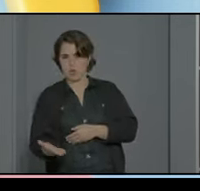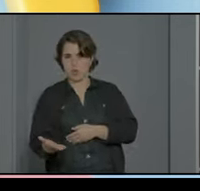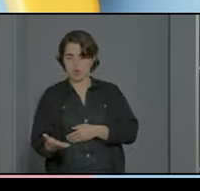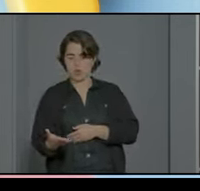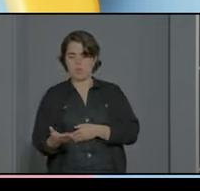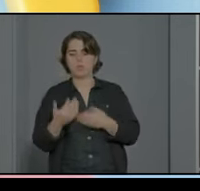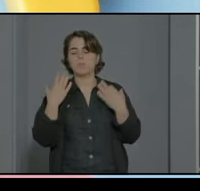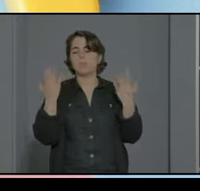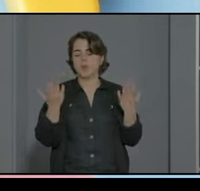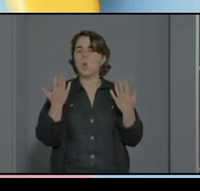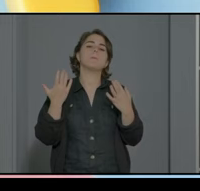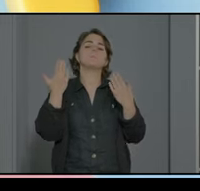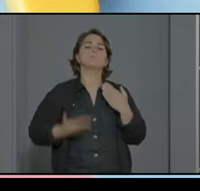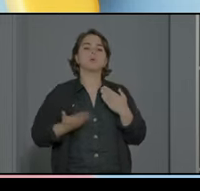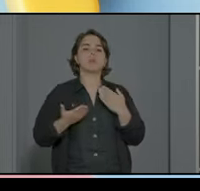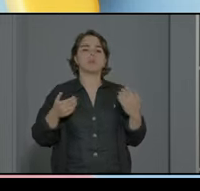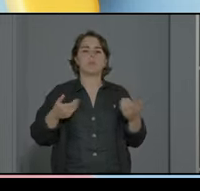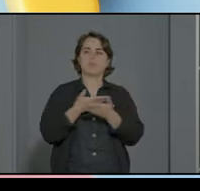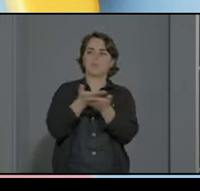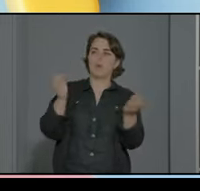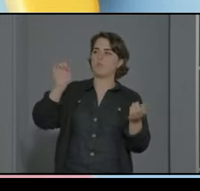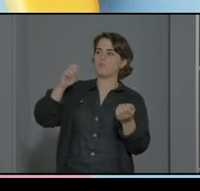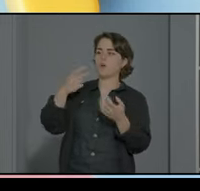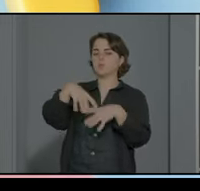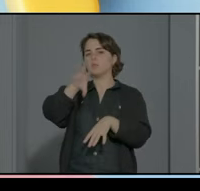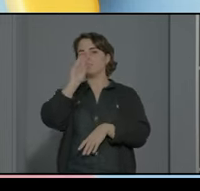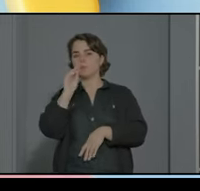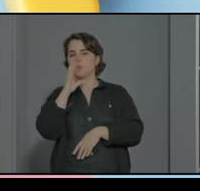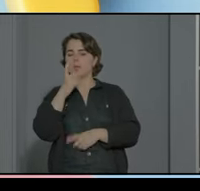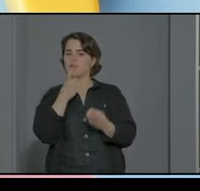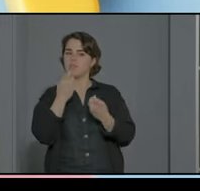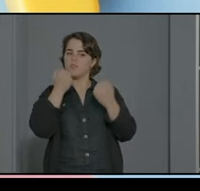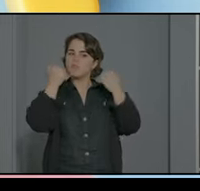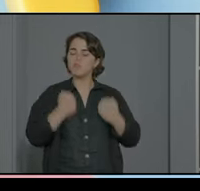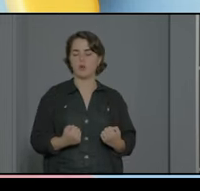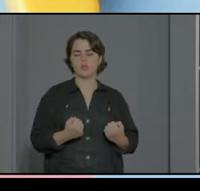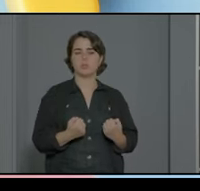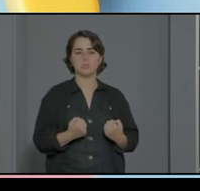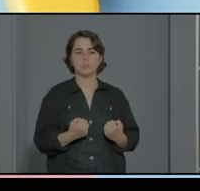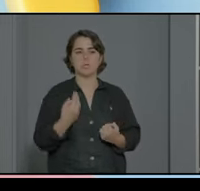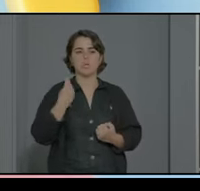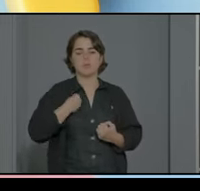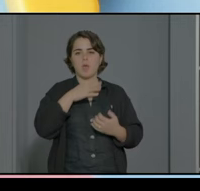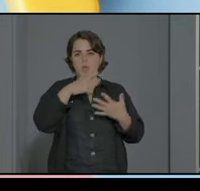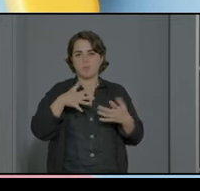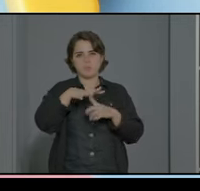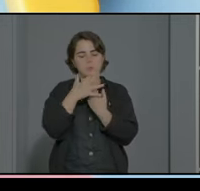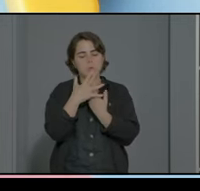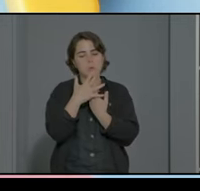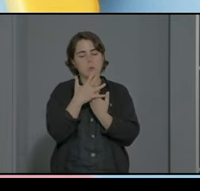pero eso es importante que lo hagamos visible al resto del profesorado porque tiene una necesidad dificultades galopantes de hecho en este caso concreto